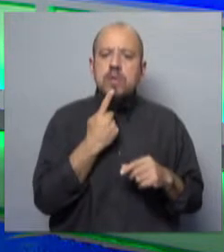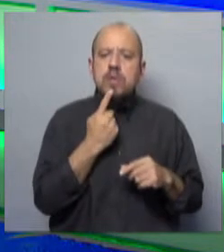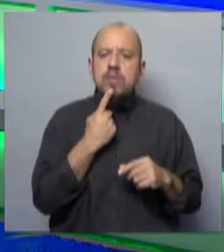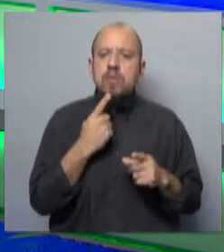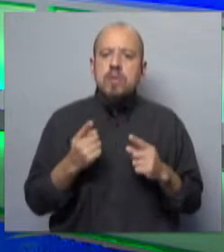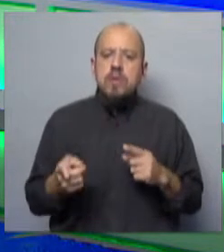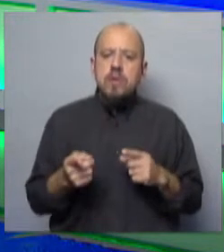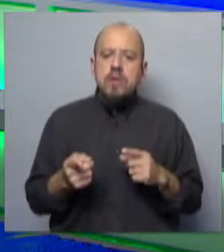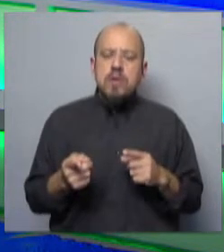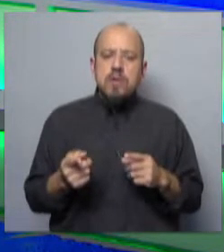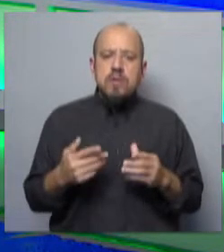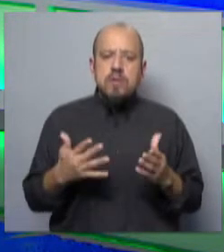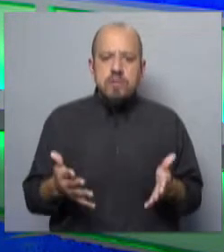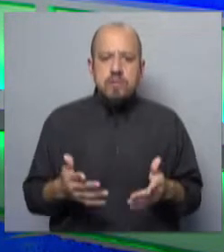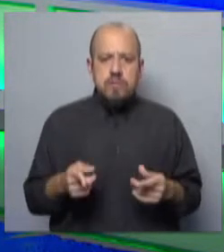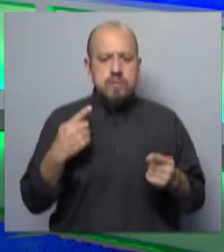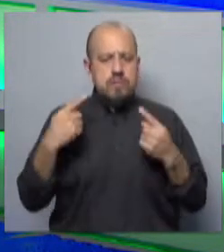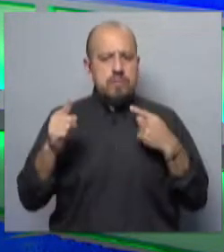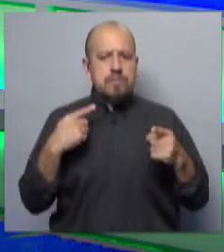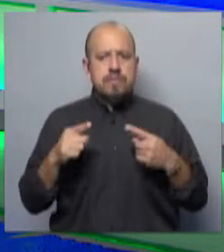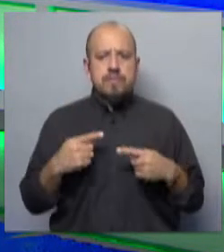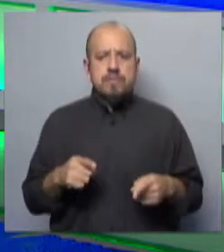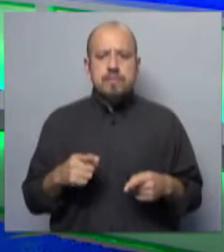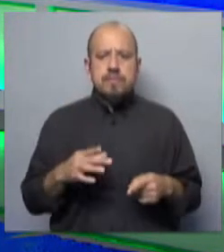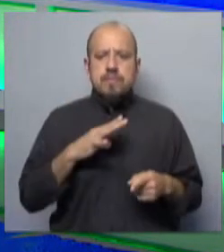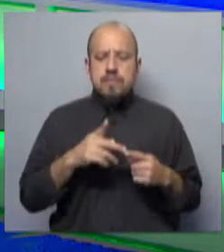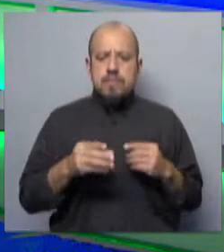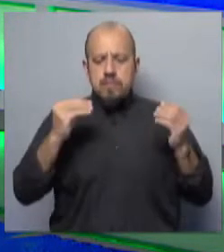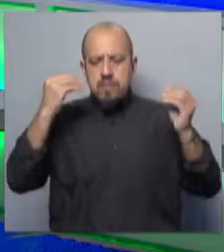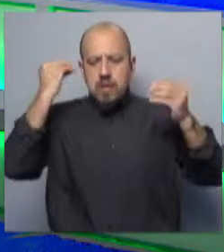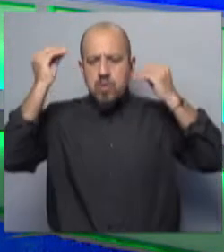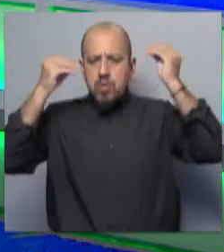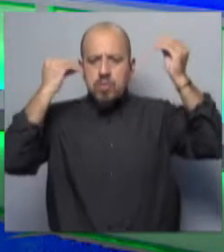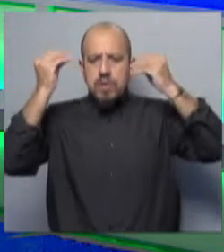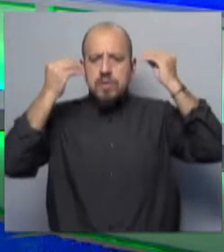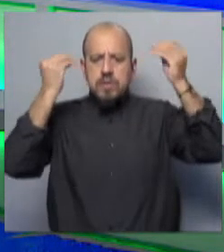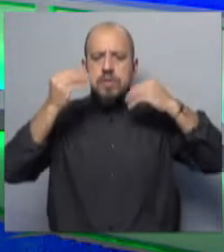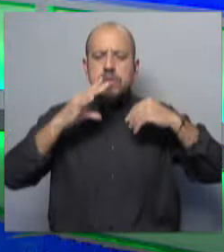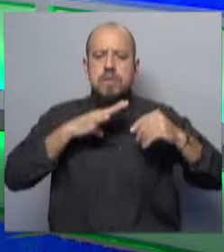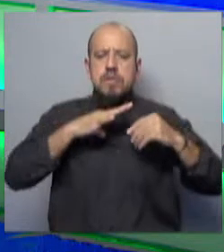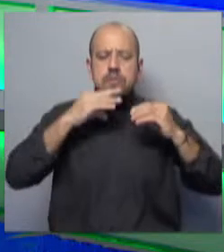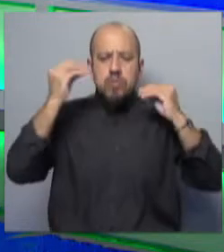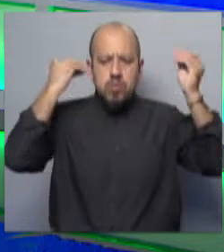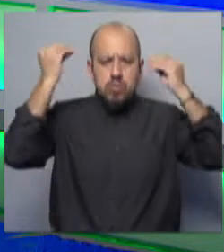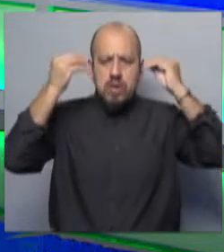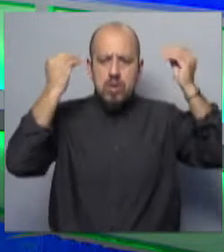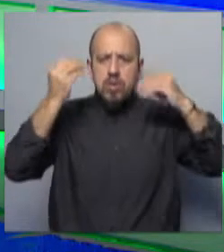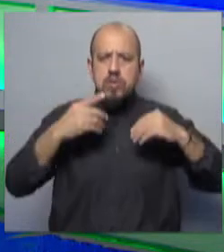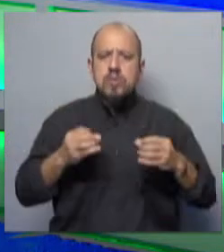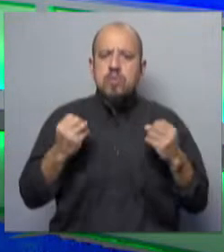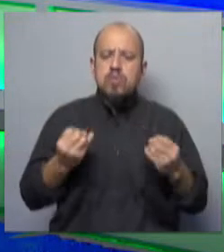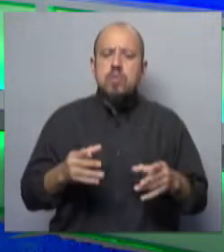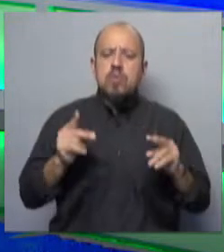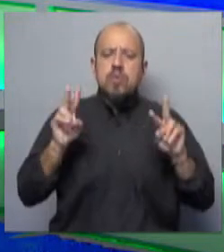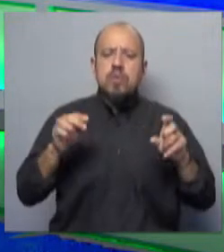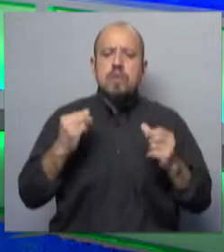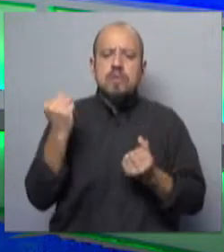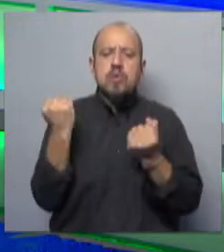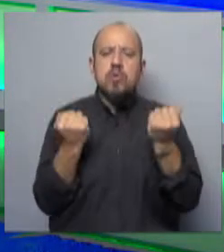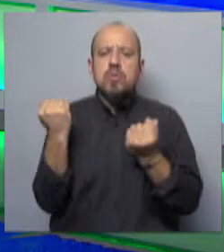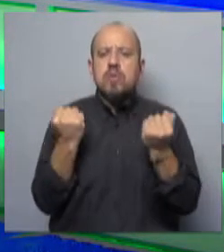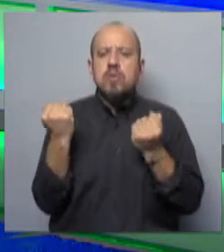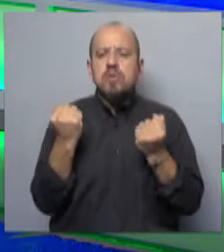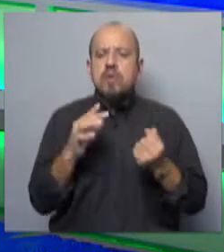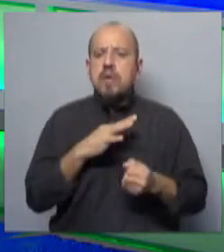respuesta a los distintos sectores que están preocupados y presentan la preocupación por los temas económicos.